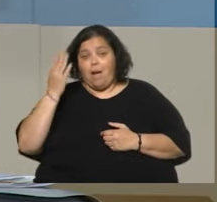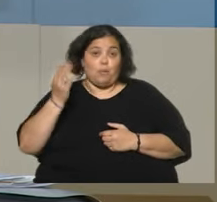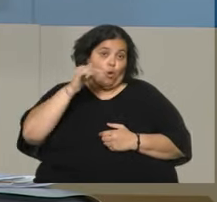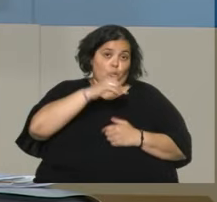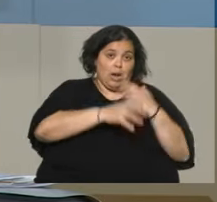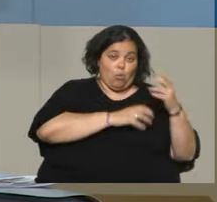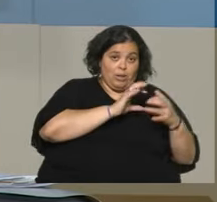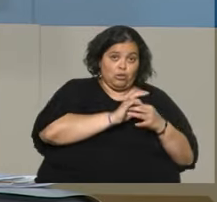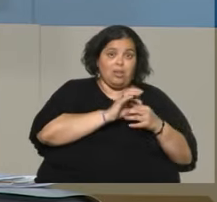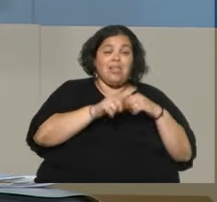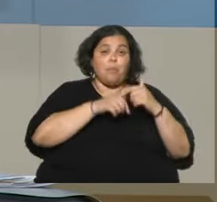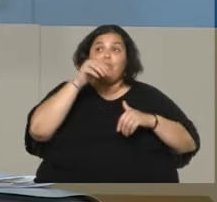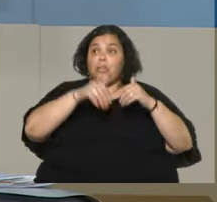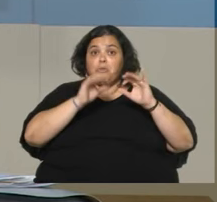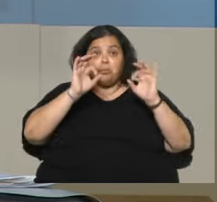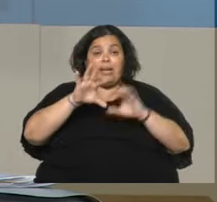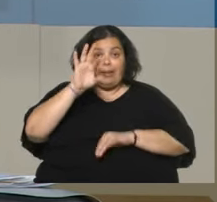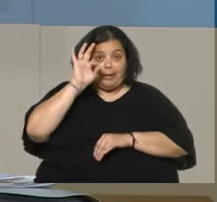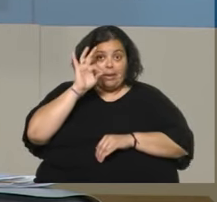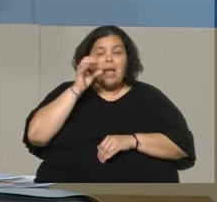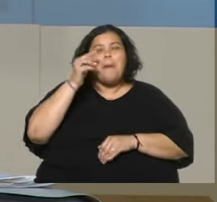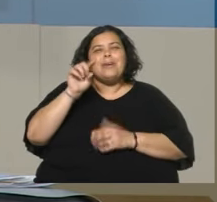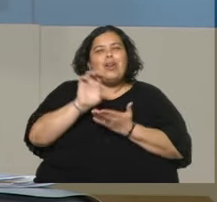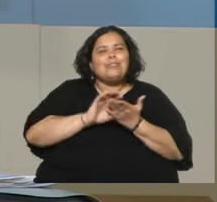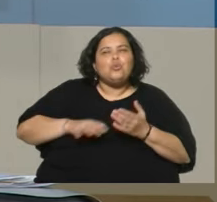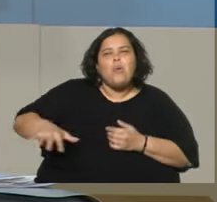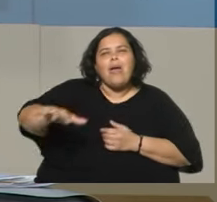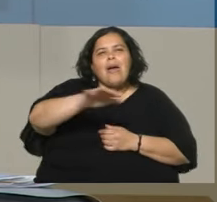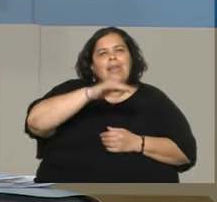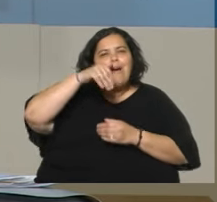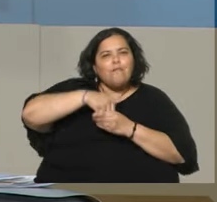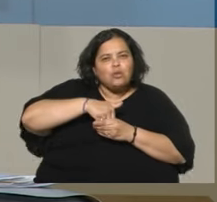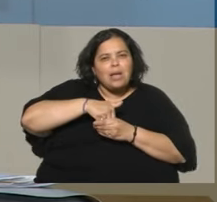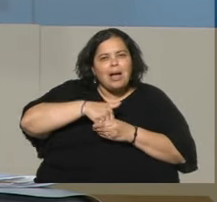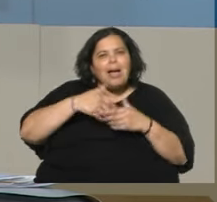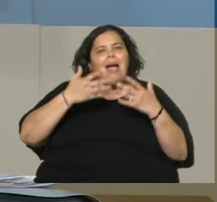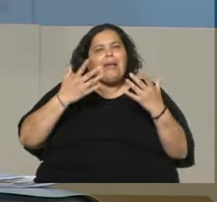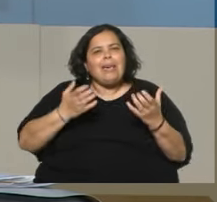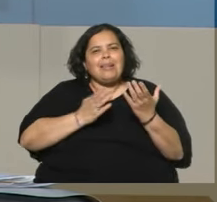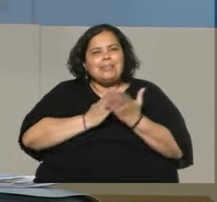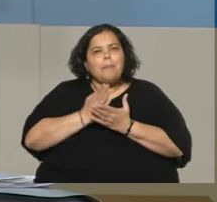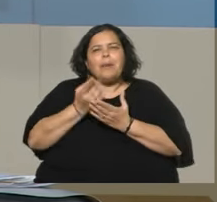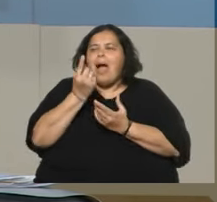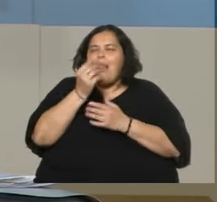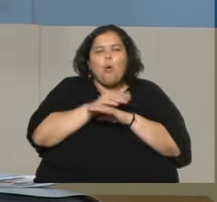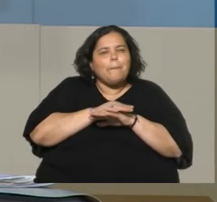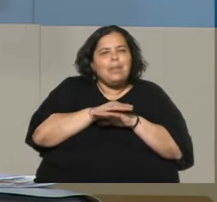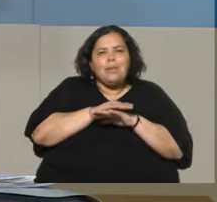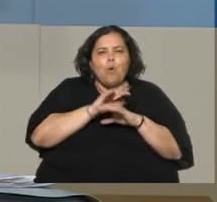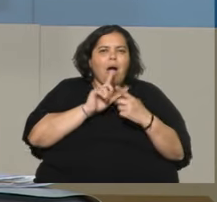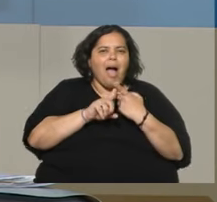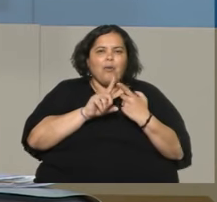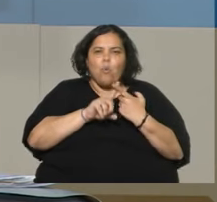democráticamente se elija. Pero yo creo que la ciudadanía cuando nos vota, quisiera que tengamos un piso mínimo de acuerdo, Leonardo, en cosas que son